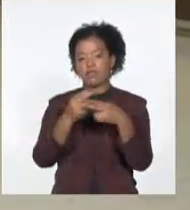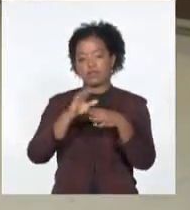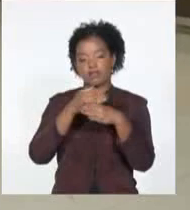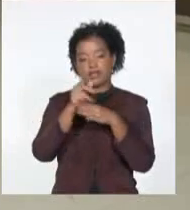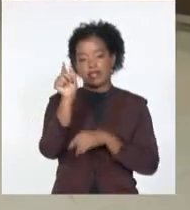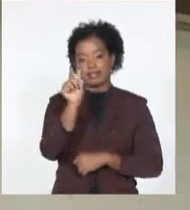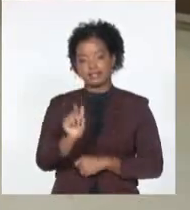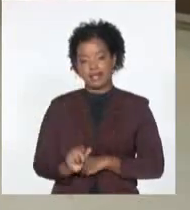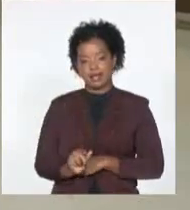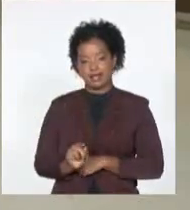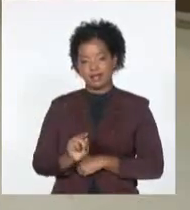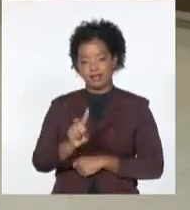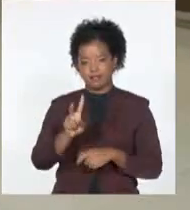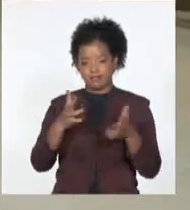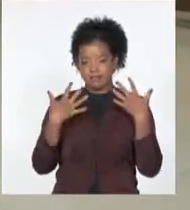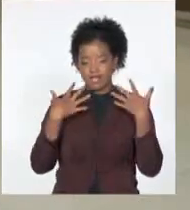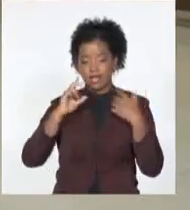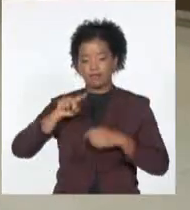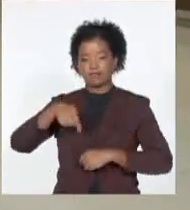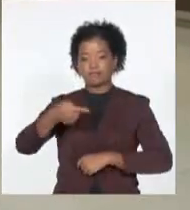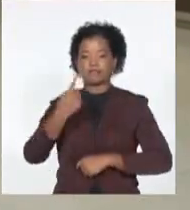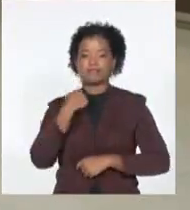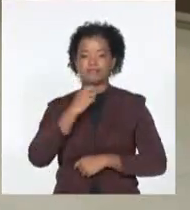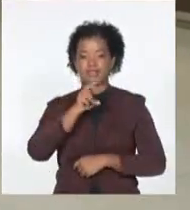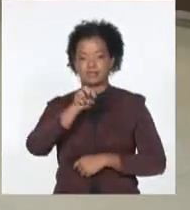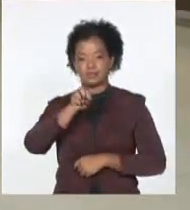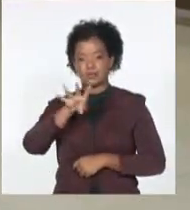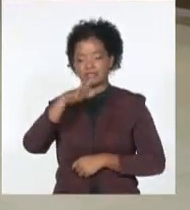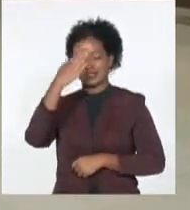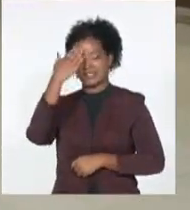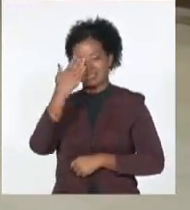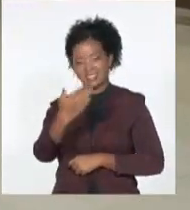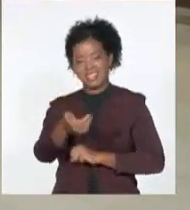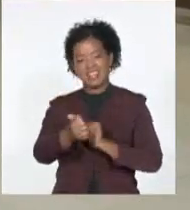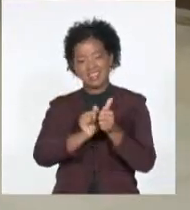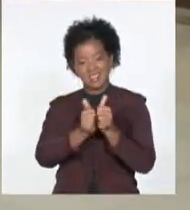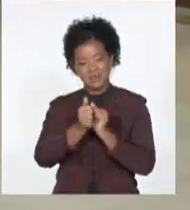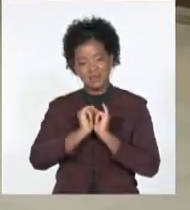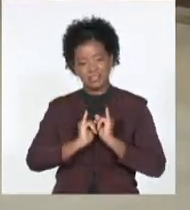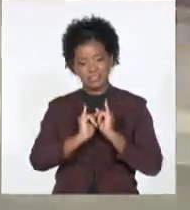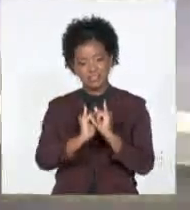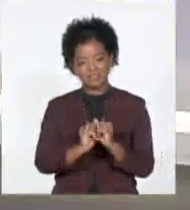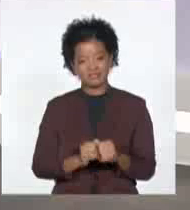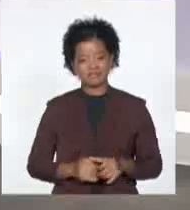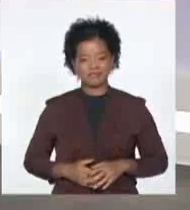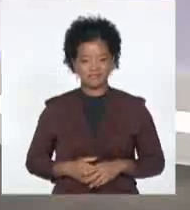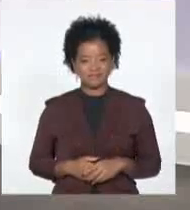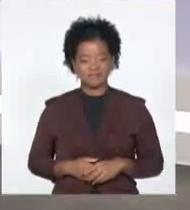verano de 2024. Muchísimas gracias. Deportes Hernández Luján.